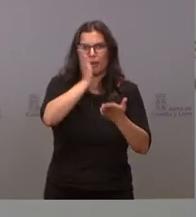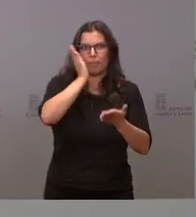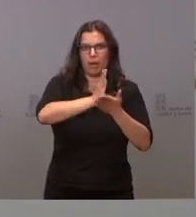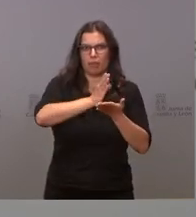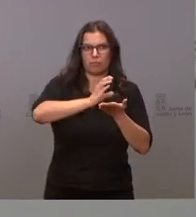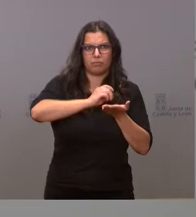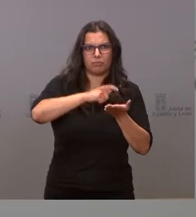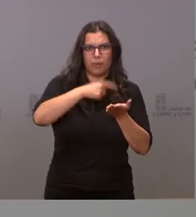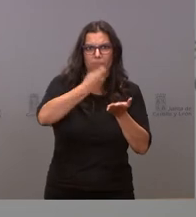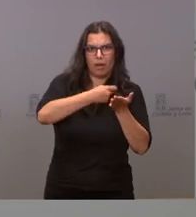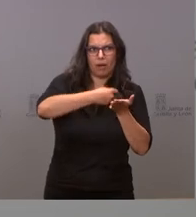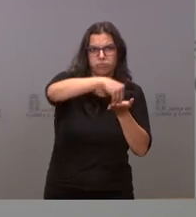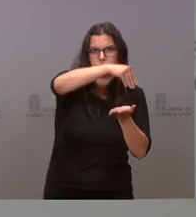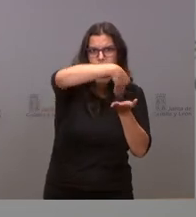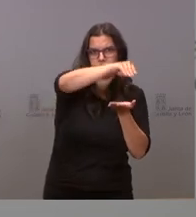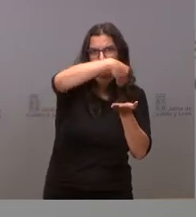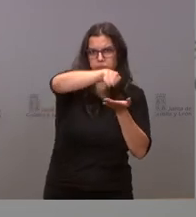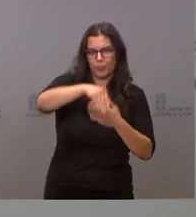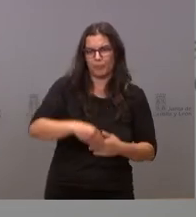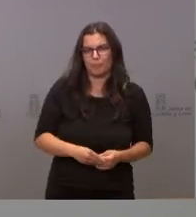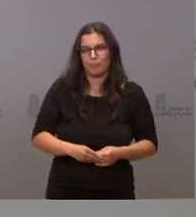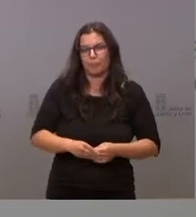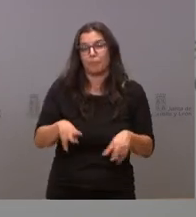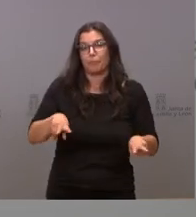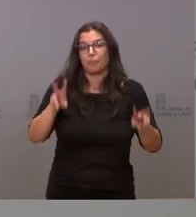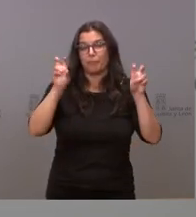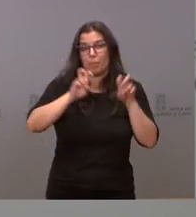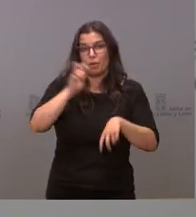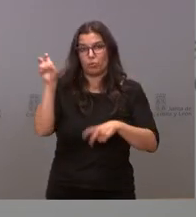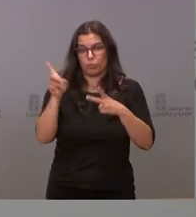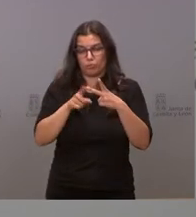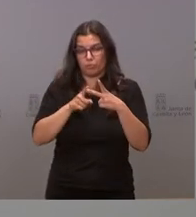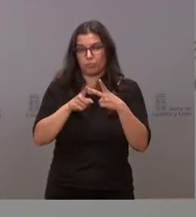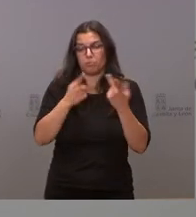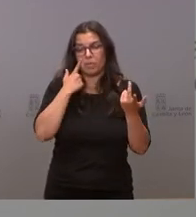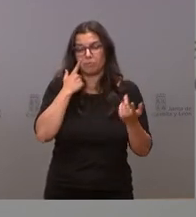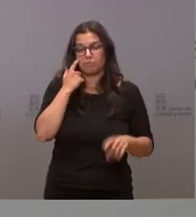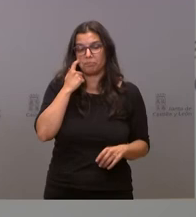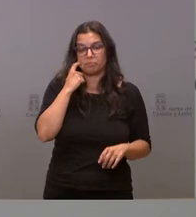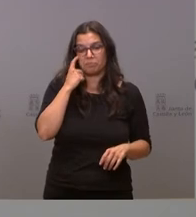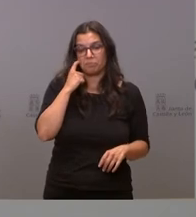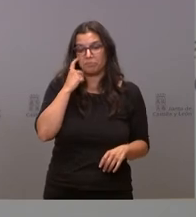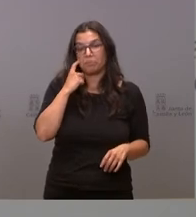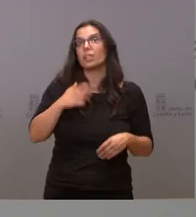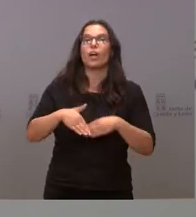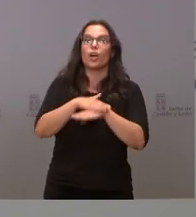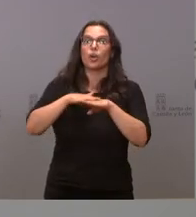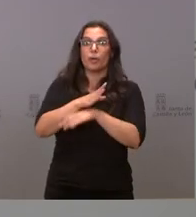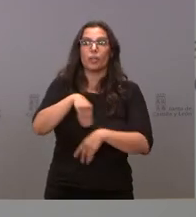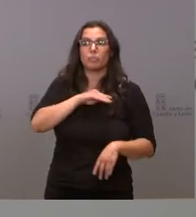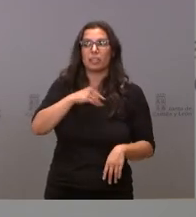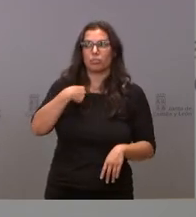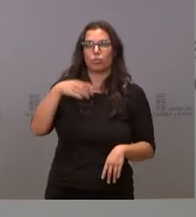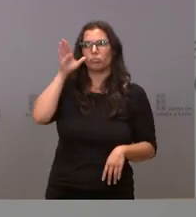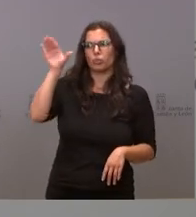operaciones de esta naturaleza. respecto de lo otro, mire, al gobierno de España le he escuchado muchas